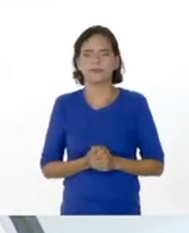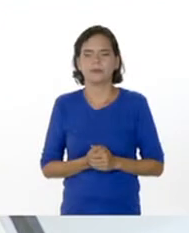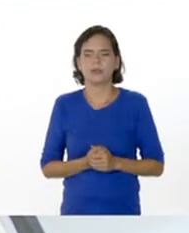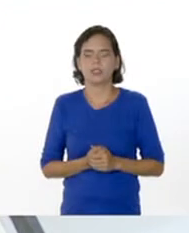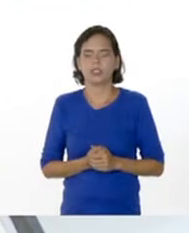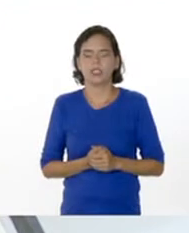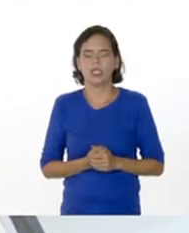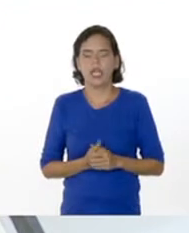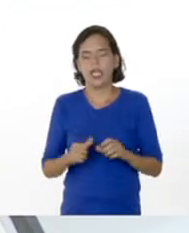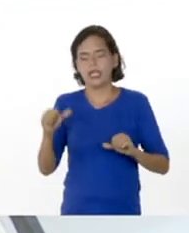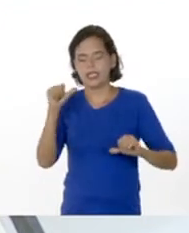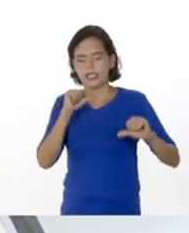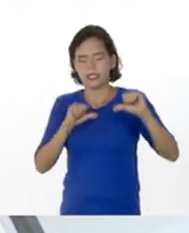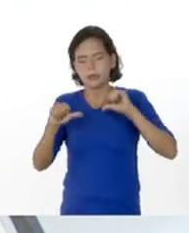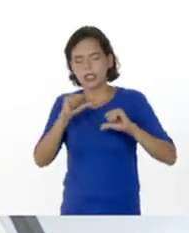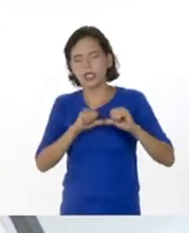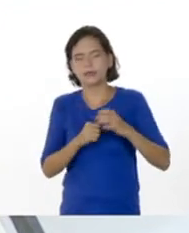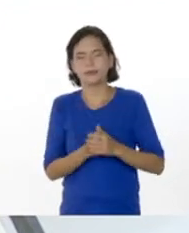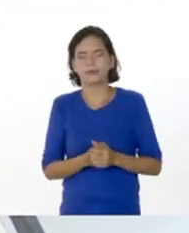Química,